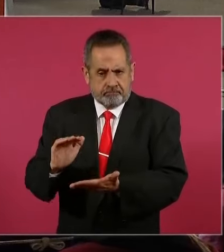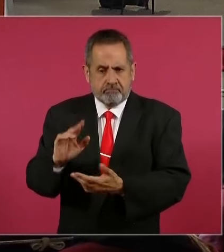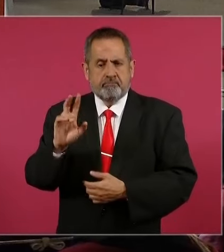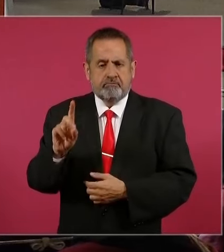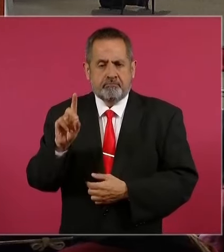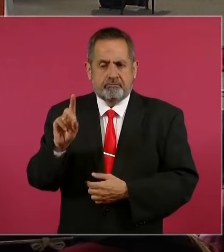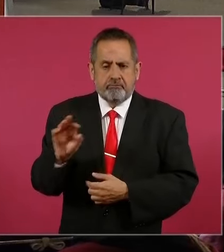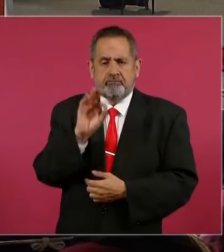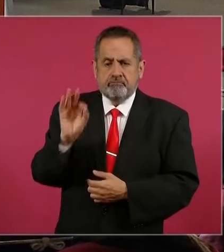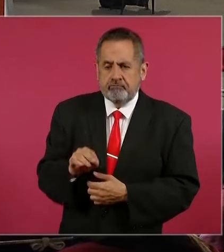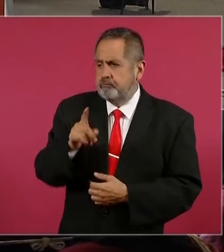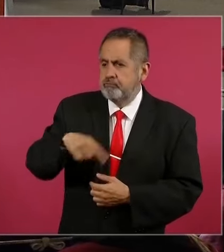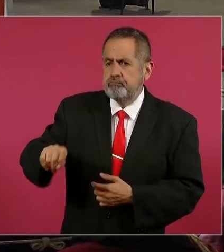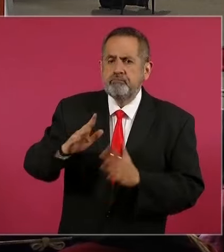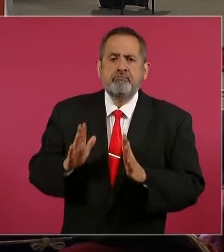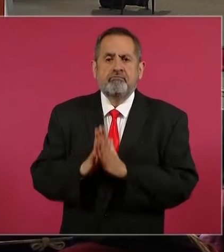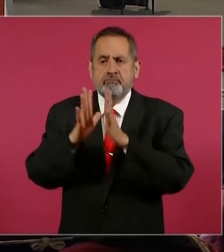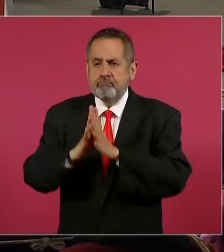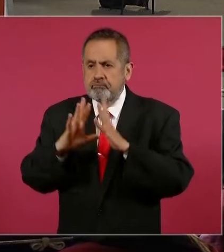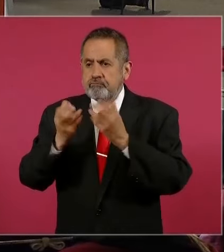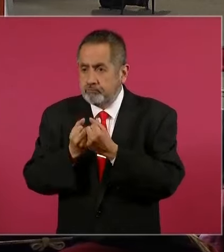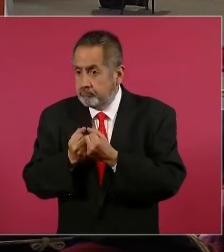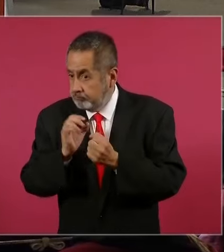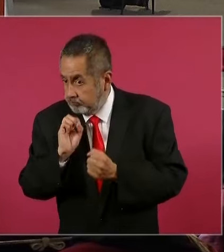reducción al 30 por ciento.